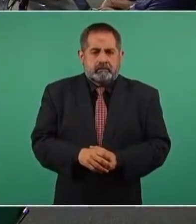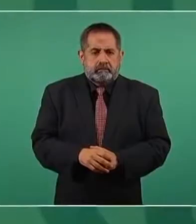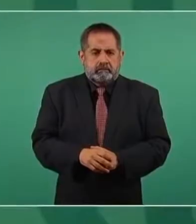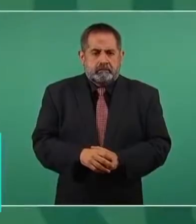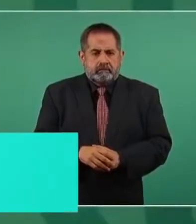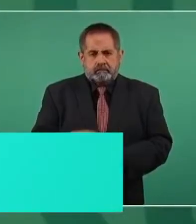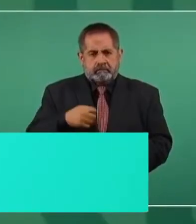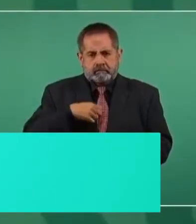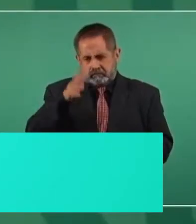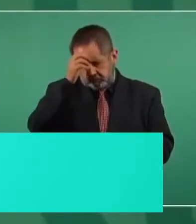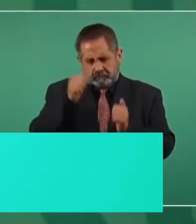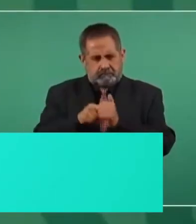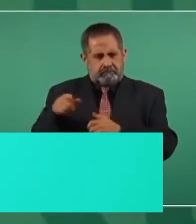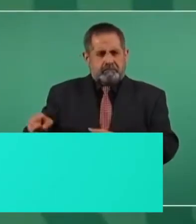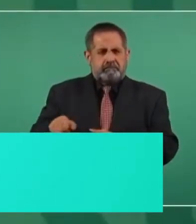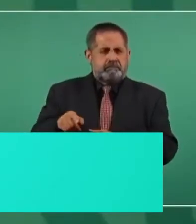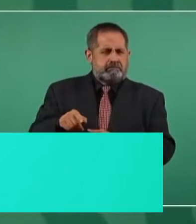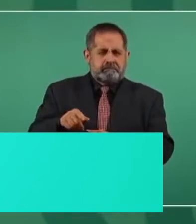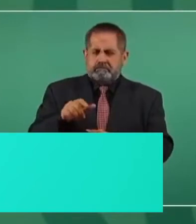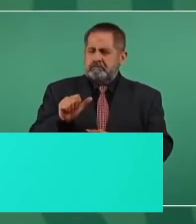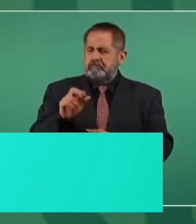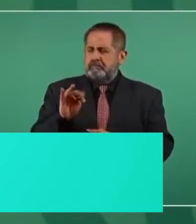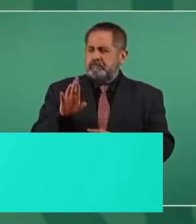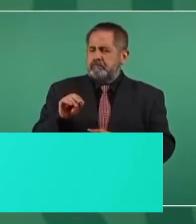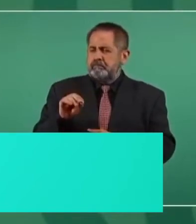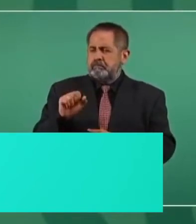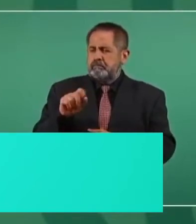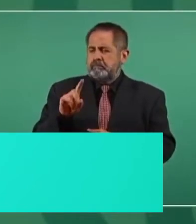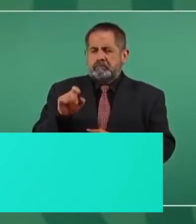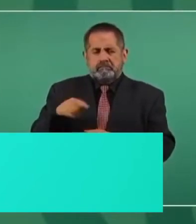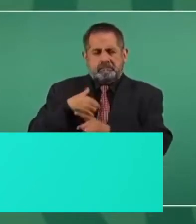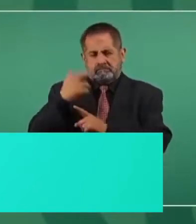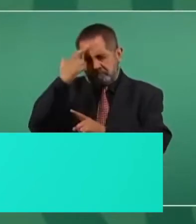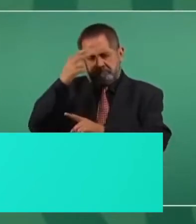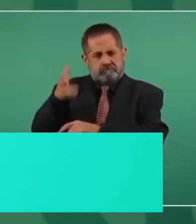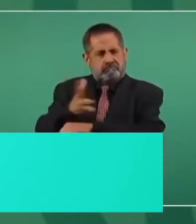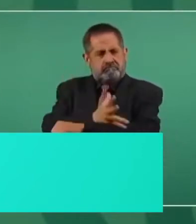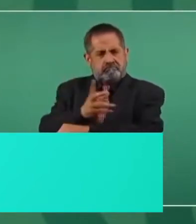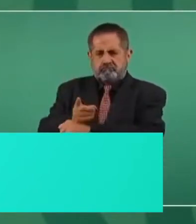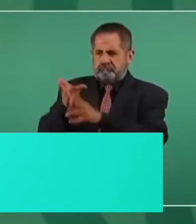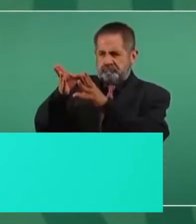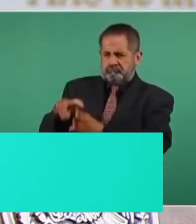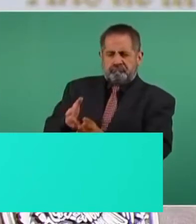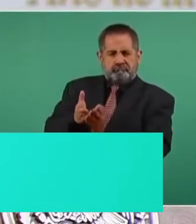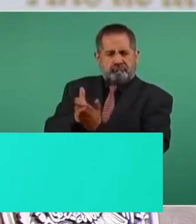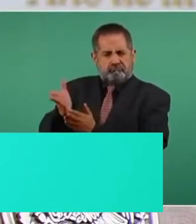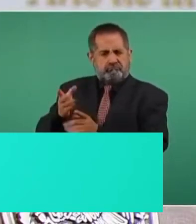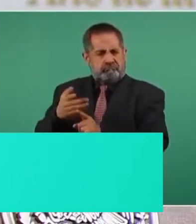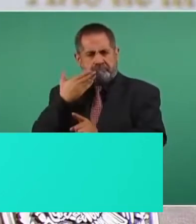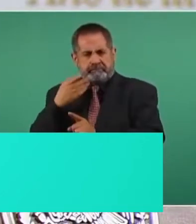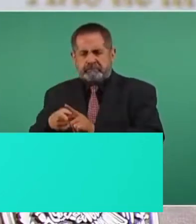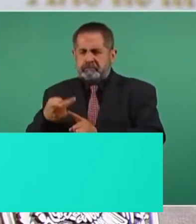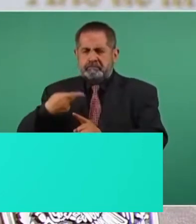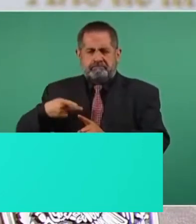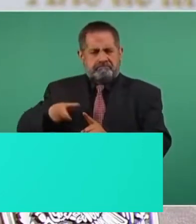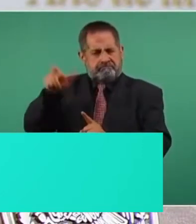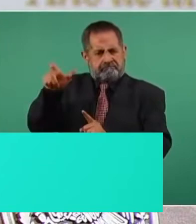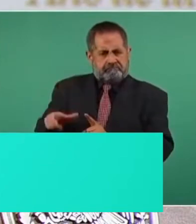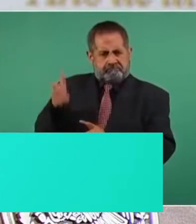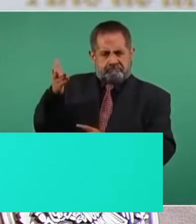estoy de acuerdo con él, que lo considero un hombre íntegro y una gente